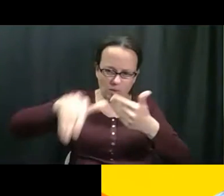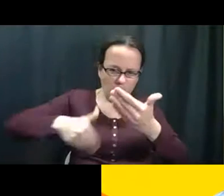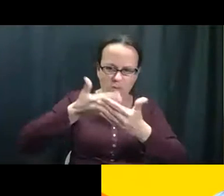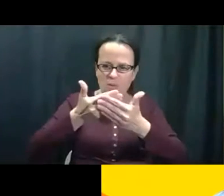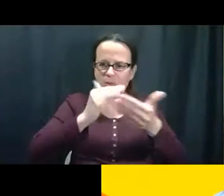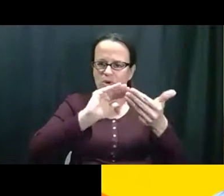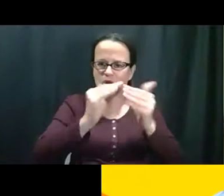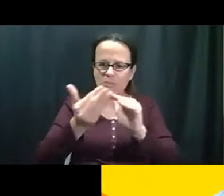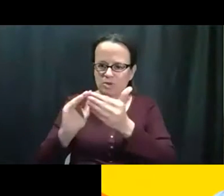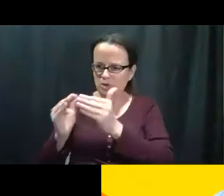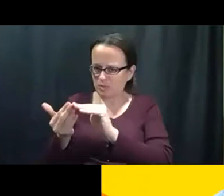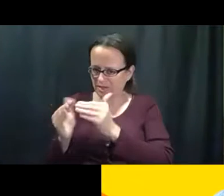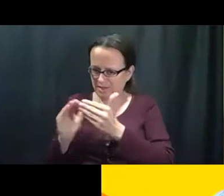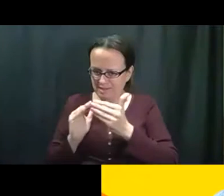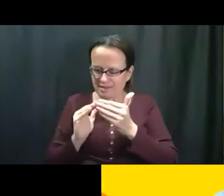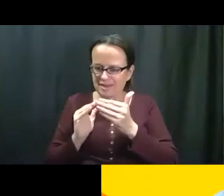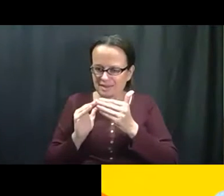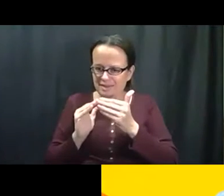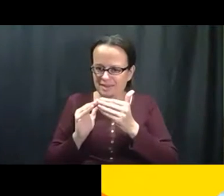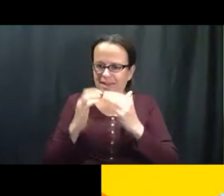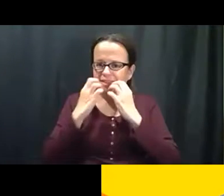Y una comunidad entera.